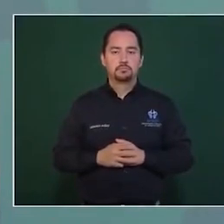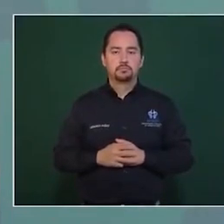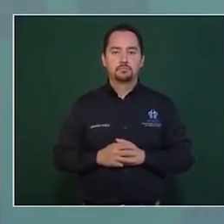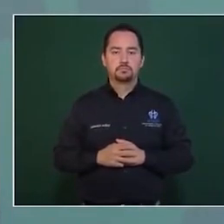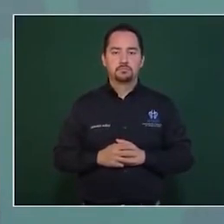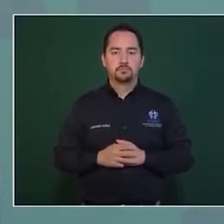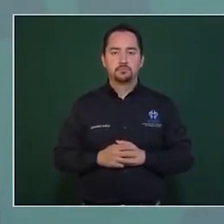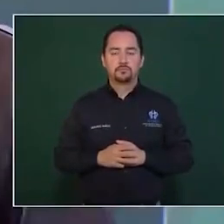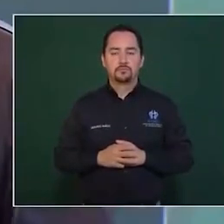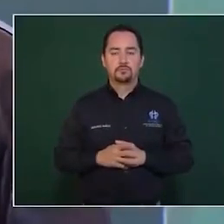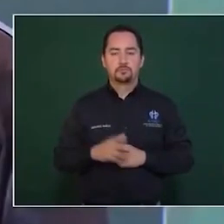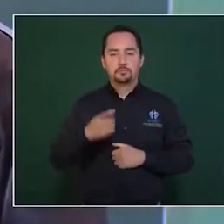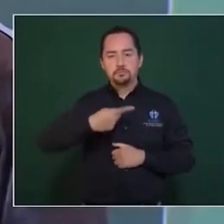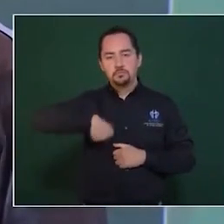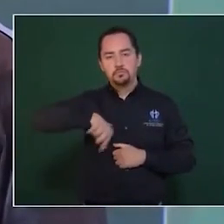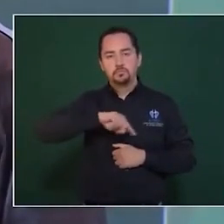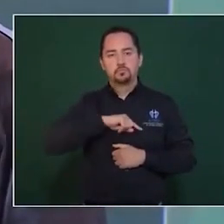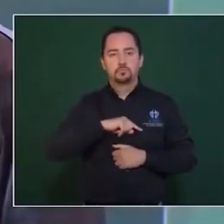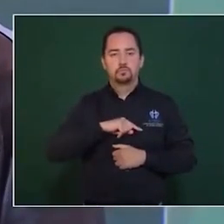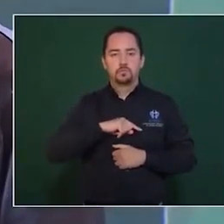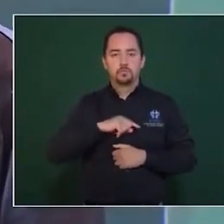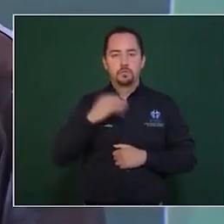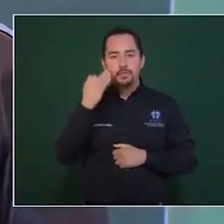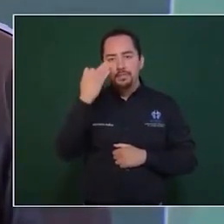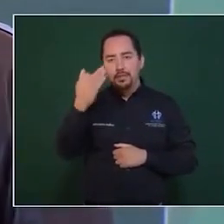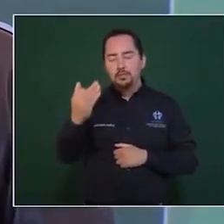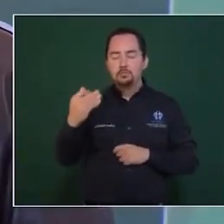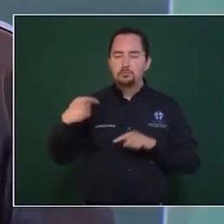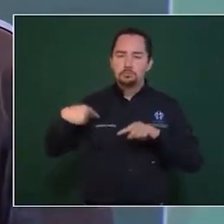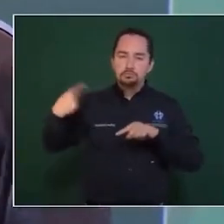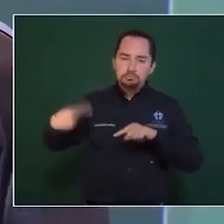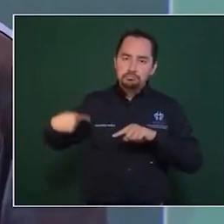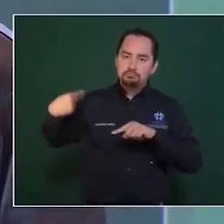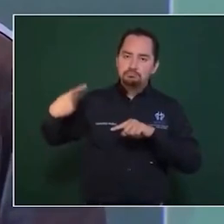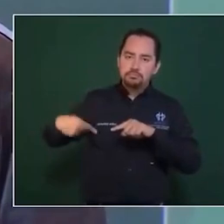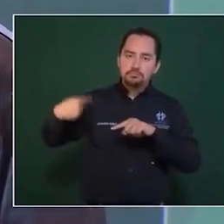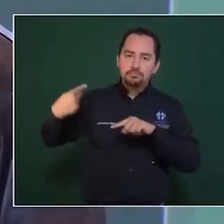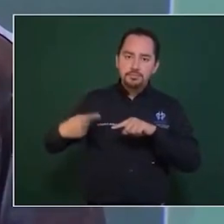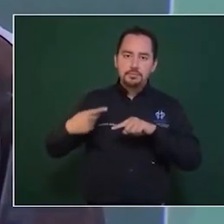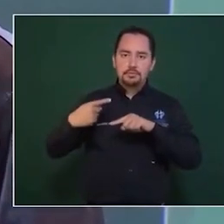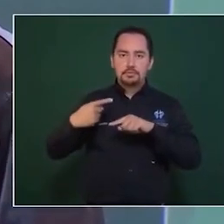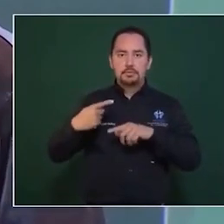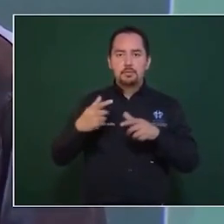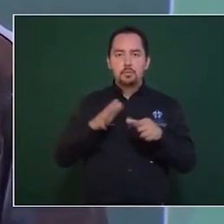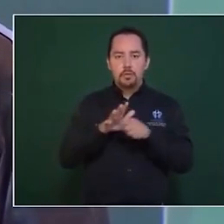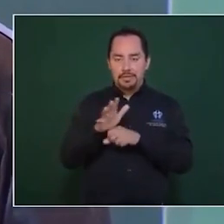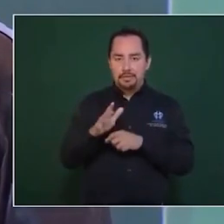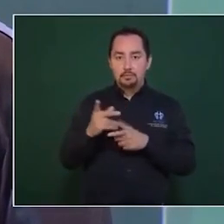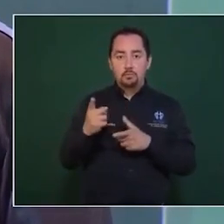Hemos venido insistiendo de que hay que atender las causas